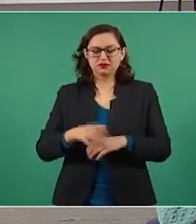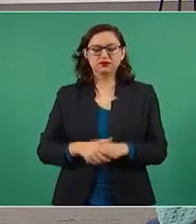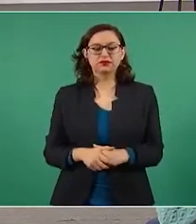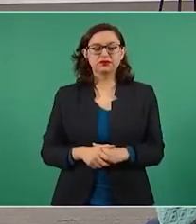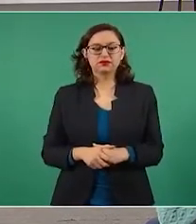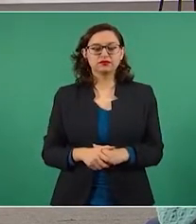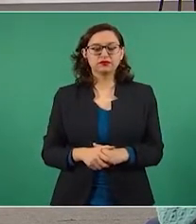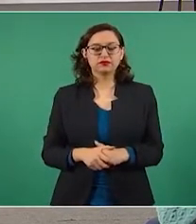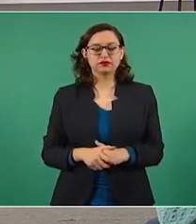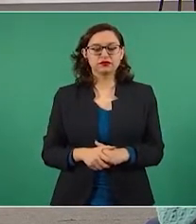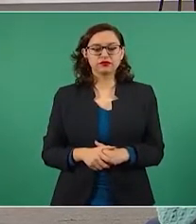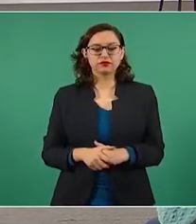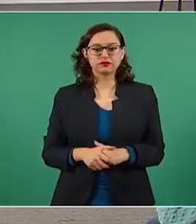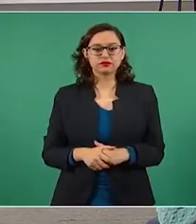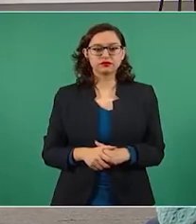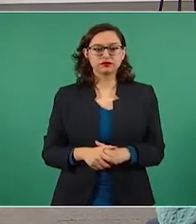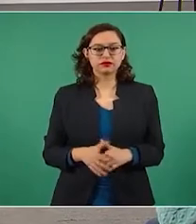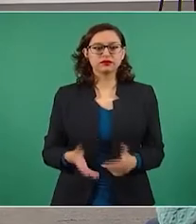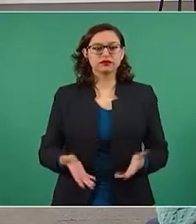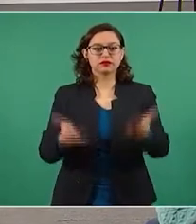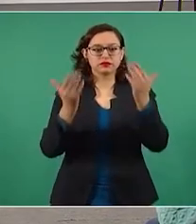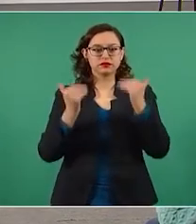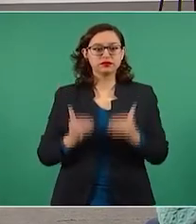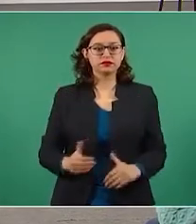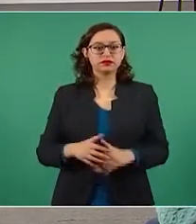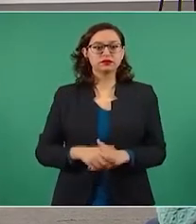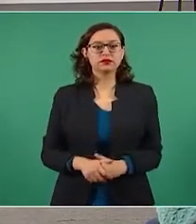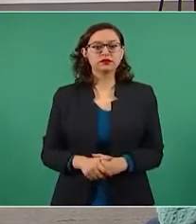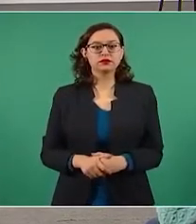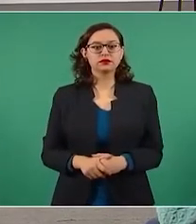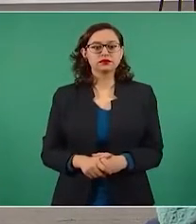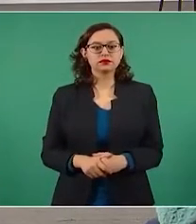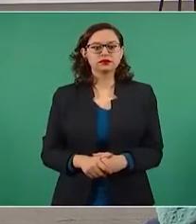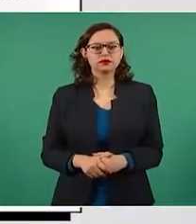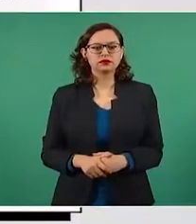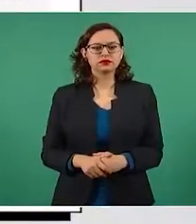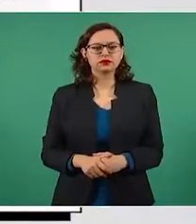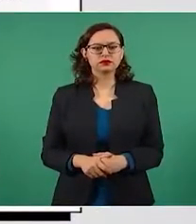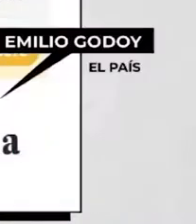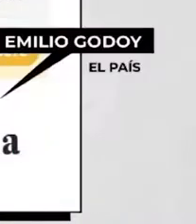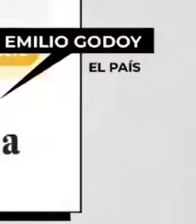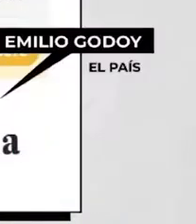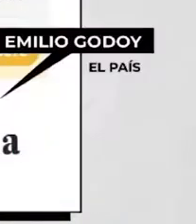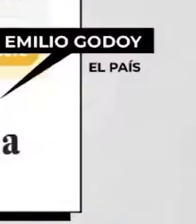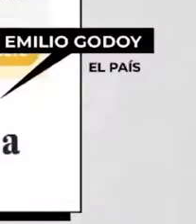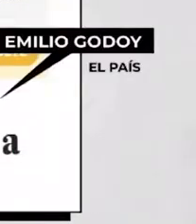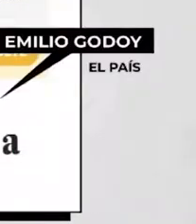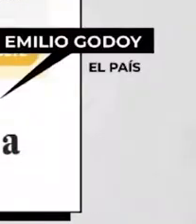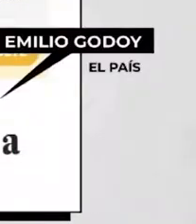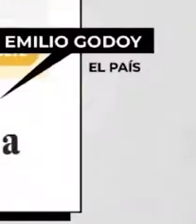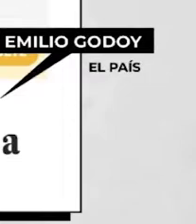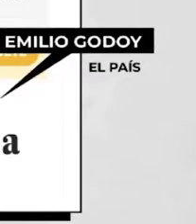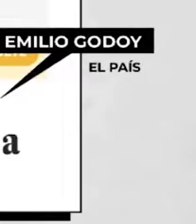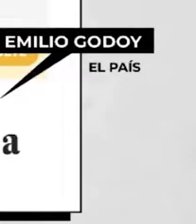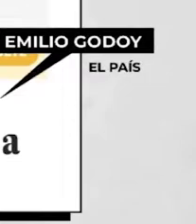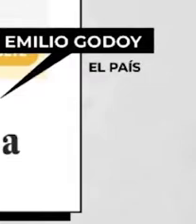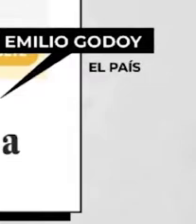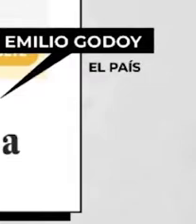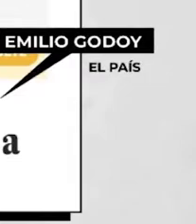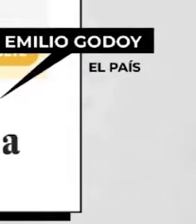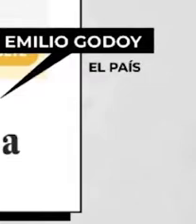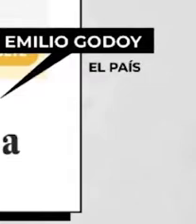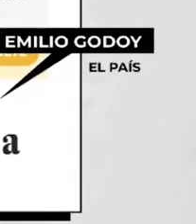Bueno, esta dice el exceso de basura radiactiva acecha a la central nuclear Laguna Verde. Bueno,